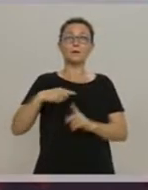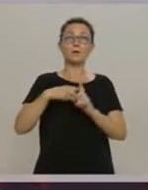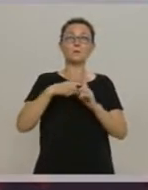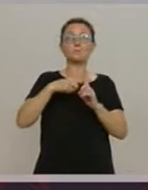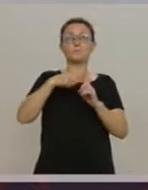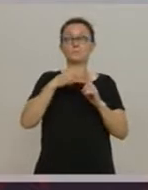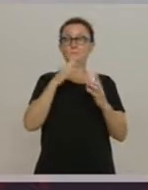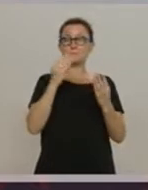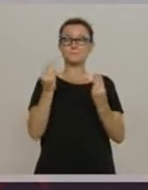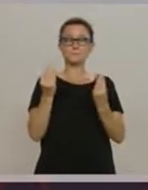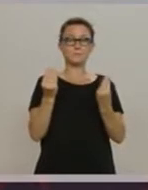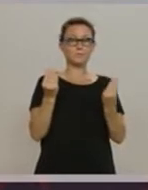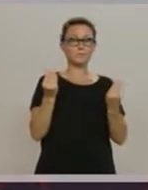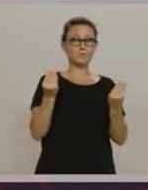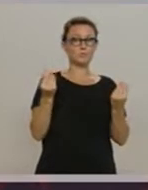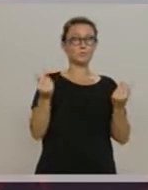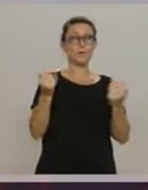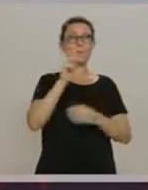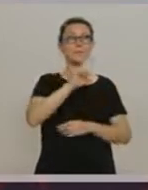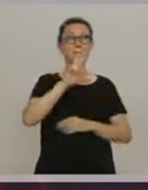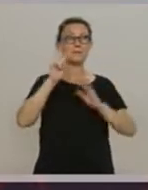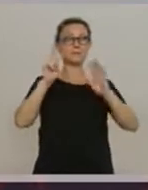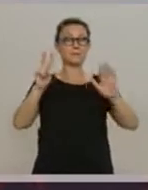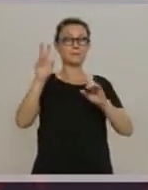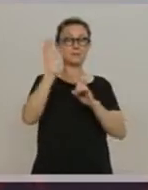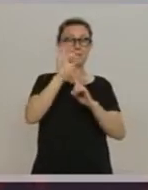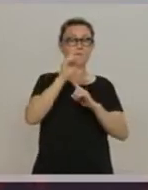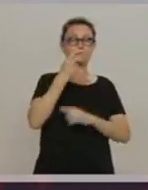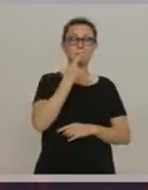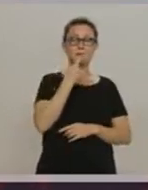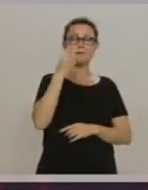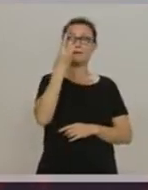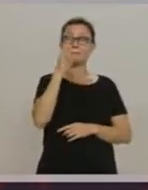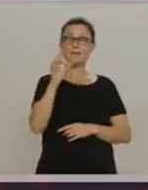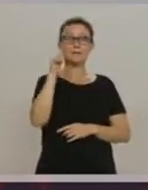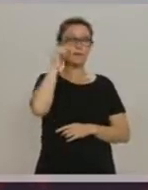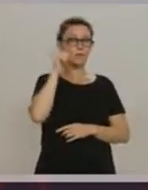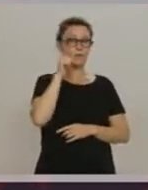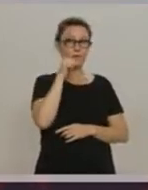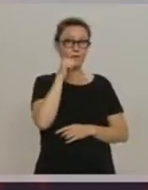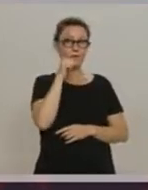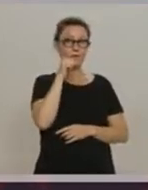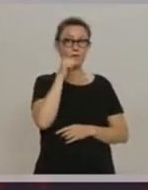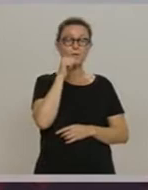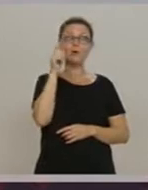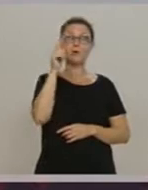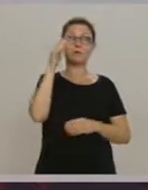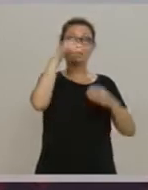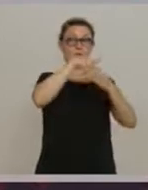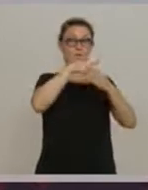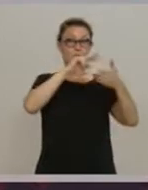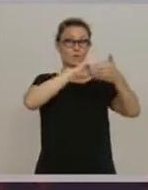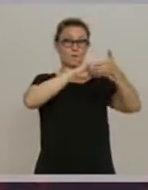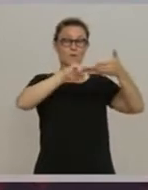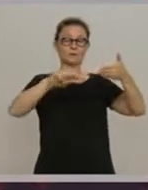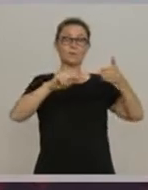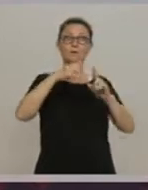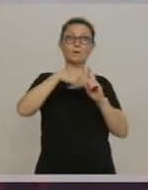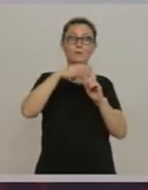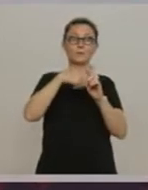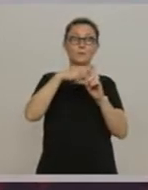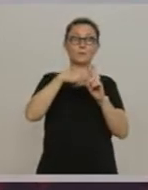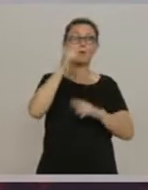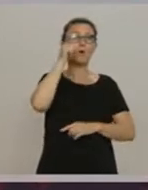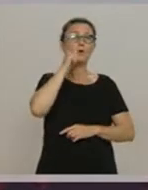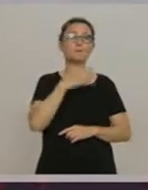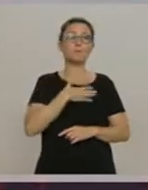mantiene un ambiente más suave, con esos 27 grados en Santander, 30 en Oviedo, pero como decimos, en el interior de Galicia las temperaturas en